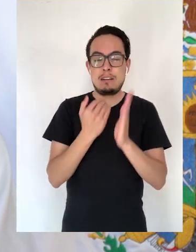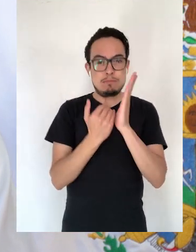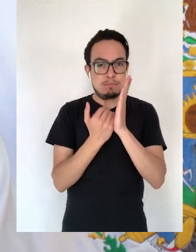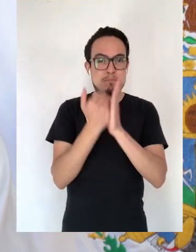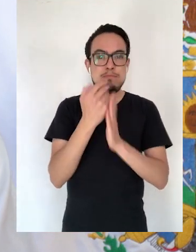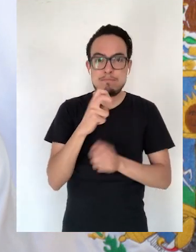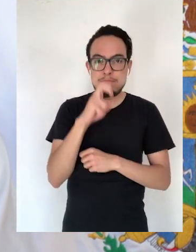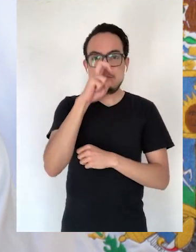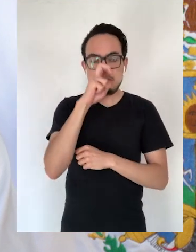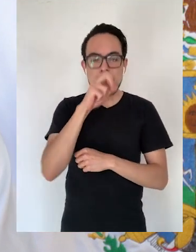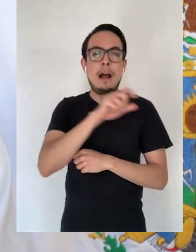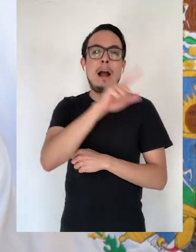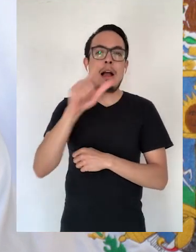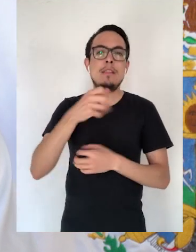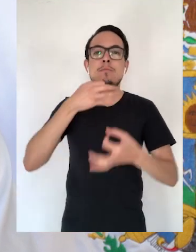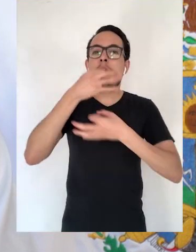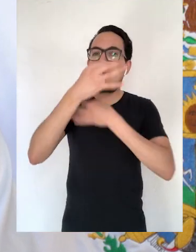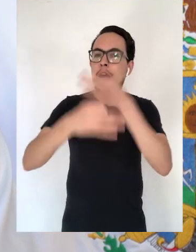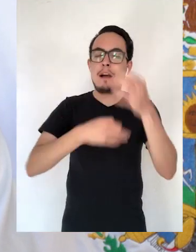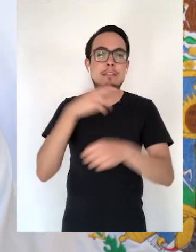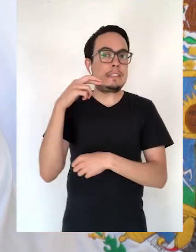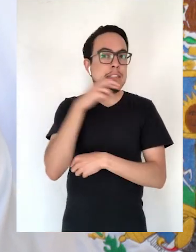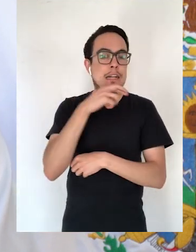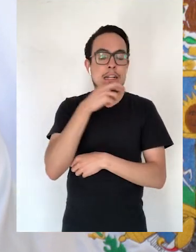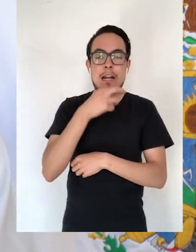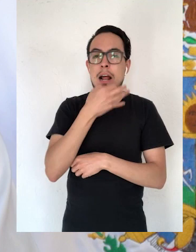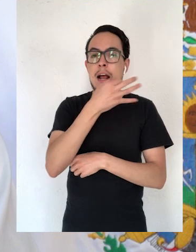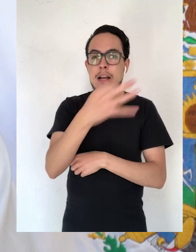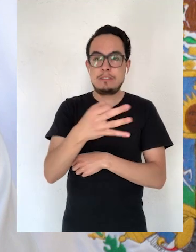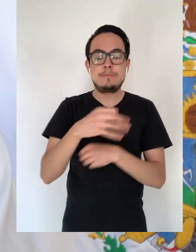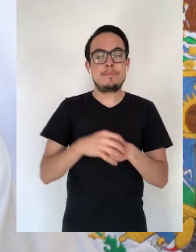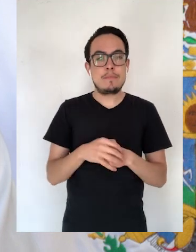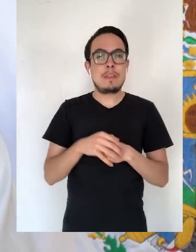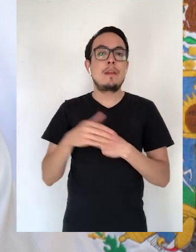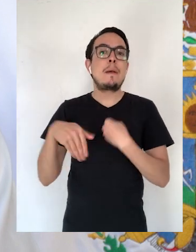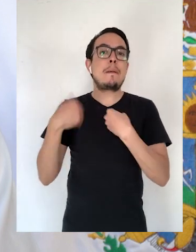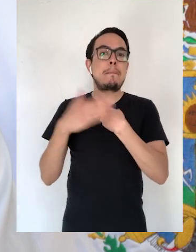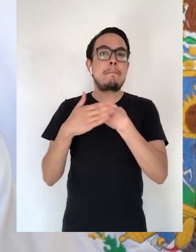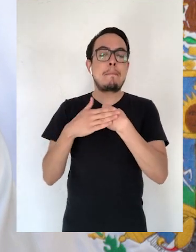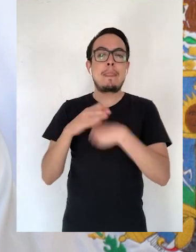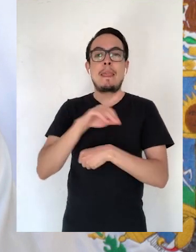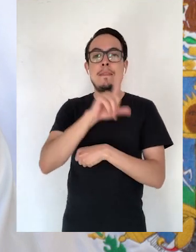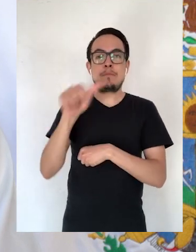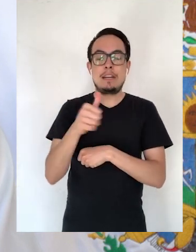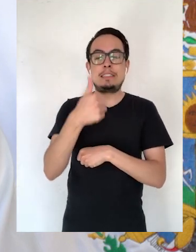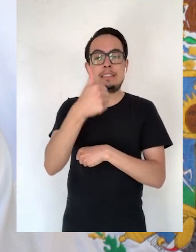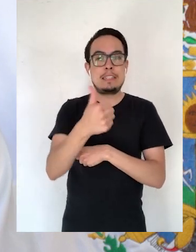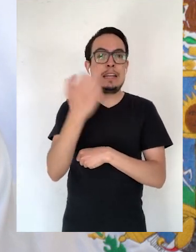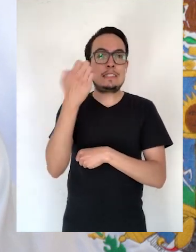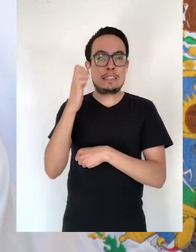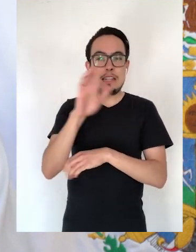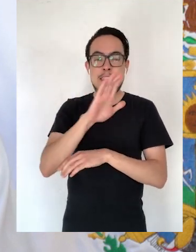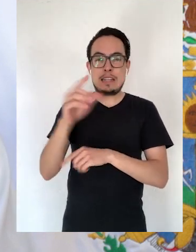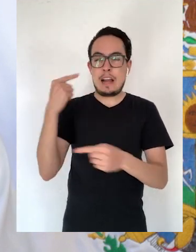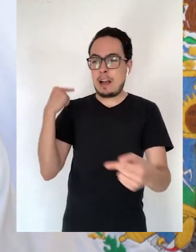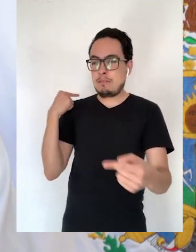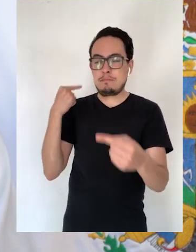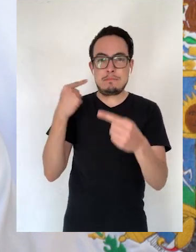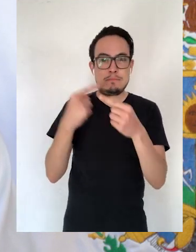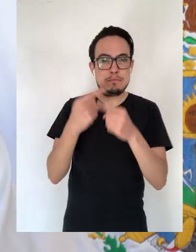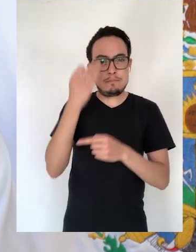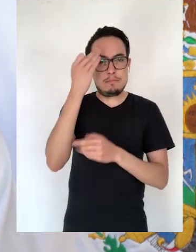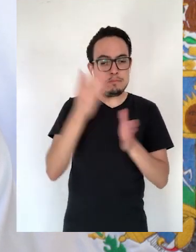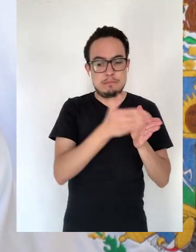la necesidad de endurecer las medidas a la movilidad, serán los anuncios correspondientes de manera inmediata. Pasado mañana es 6 de enero